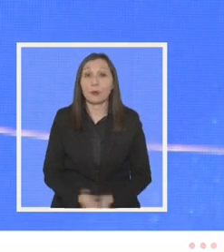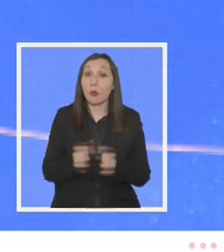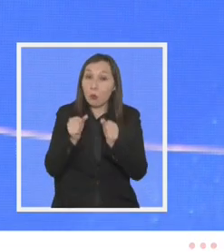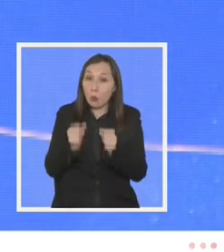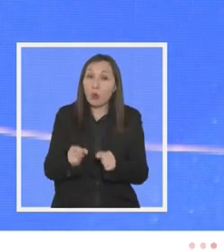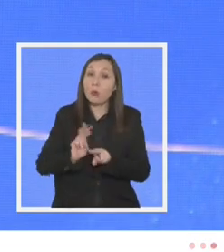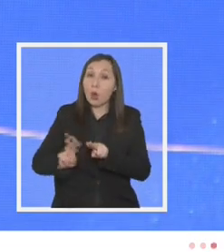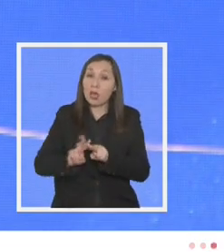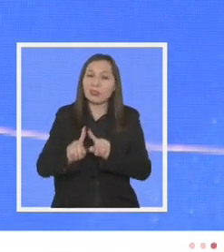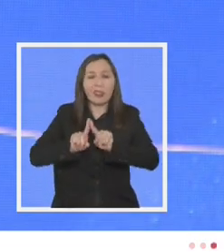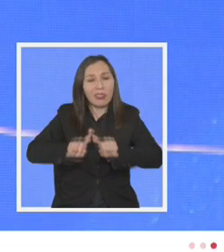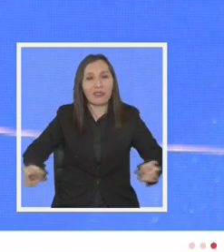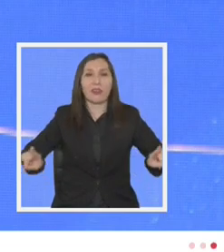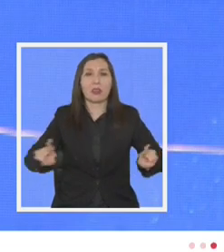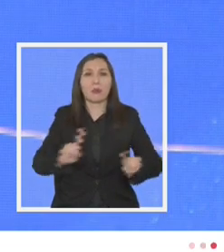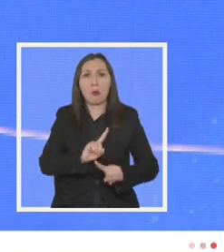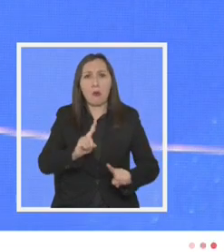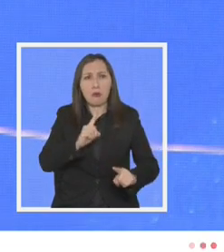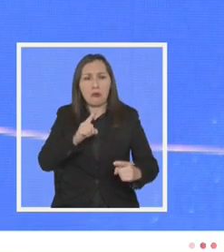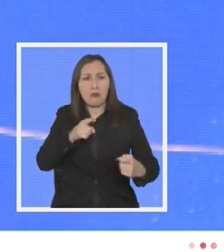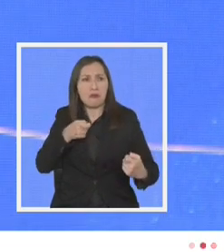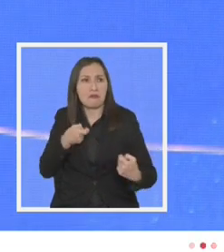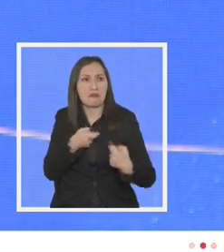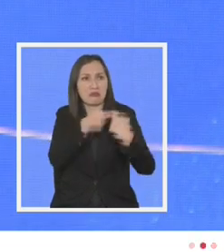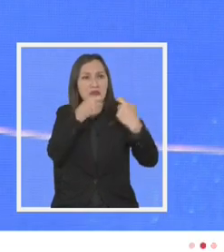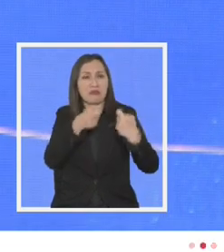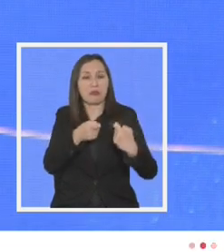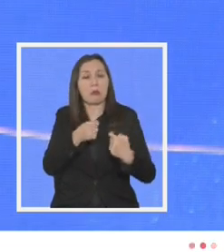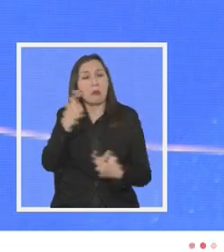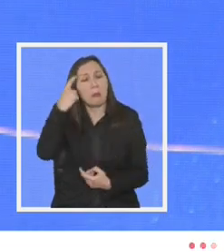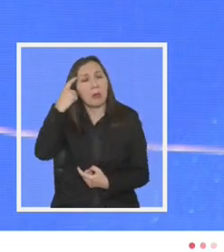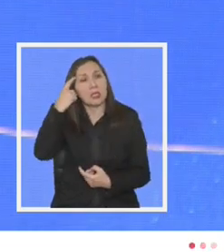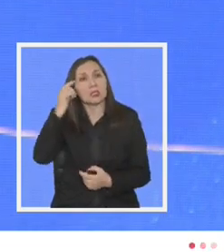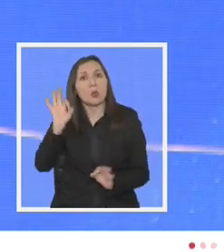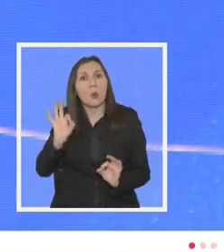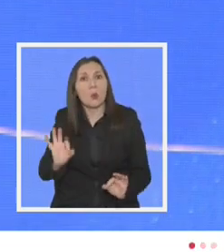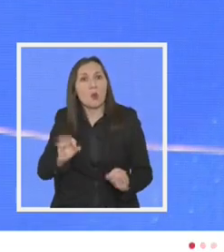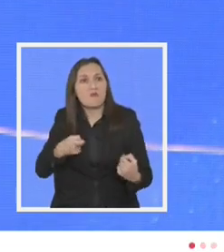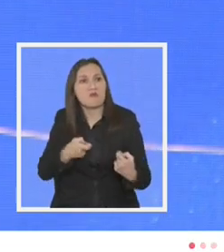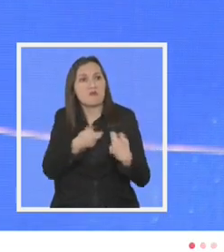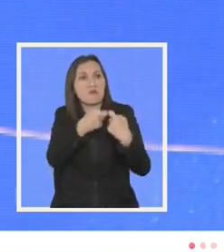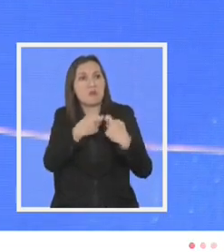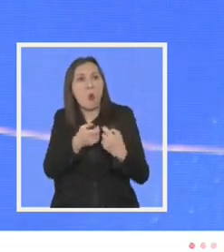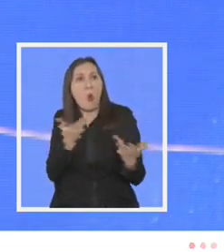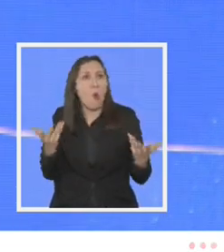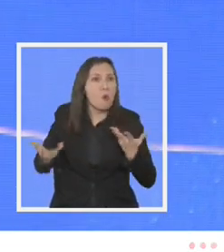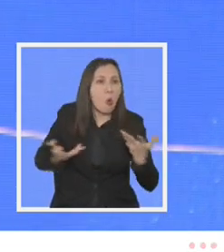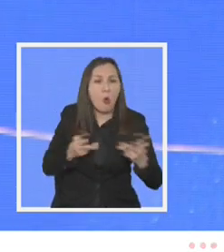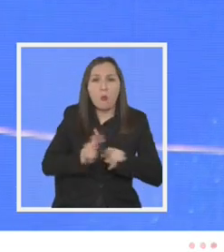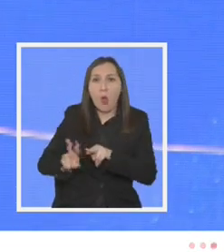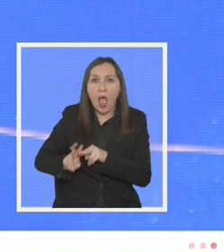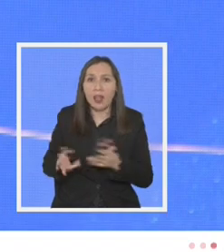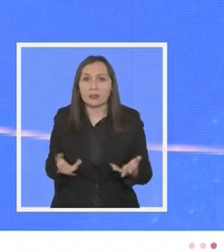podemos hacerlo de manera distinta y no nos enfrentemos no nos quedemos pegados solamente en el enfrentamiento por la herramienta